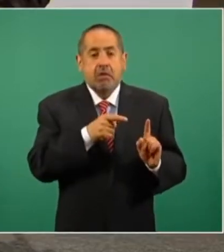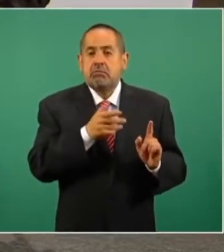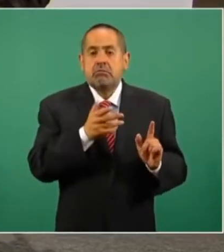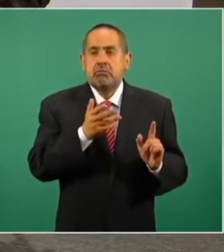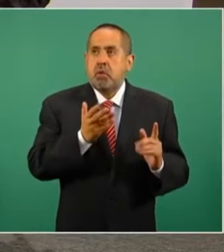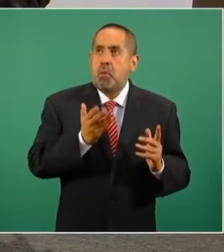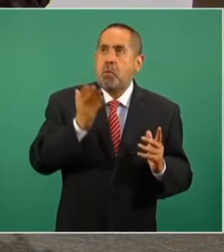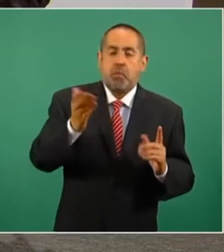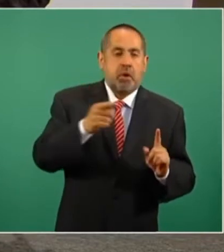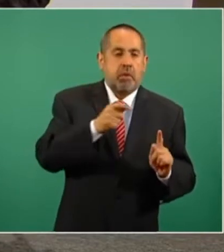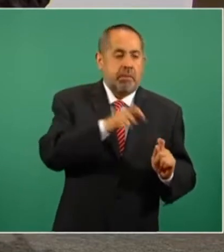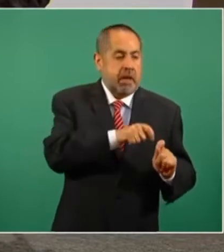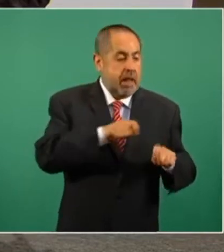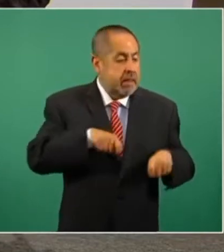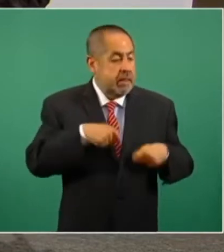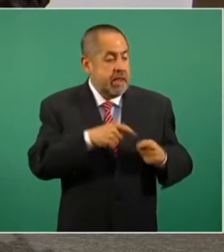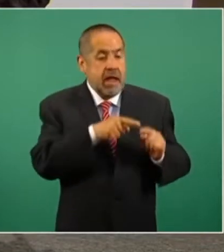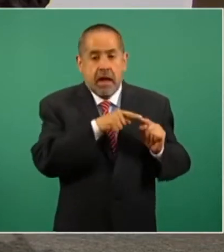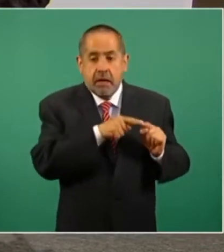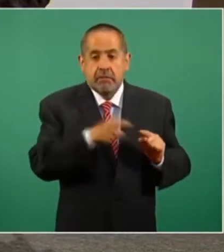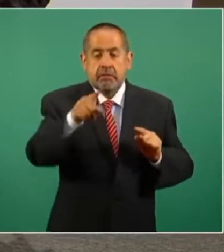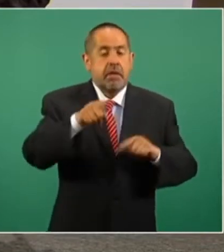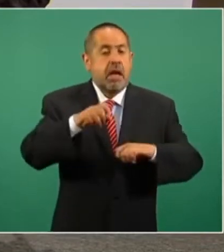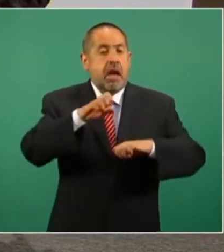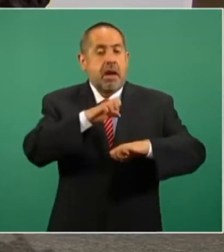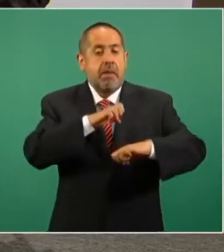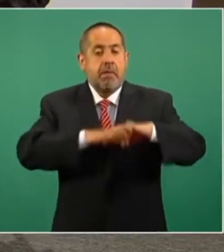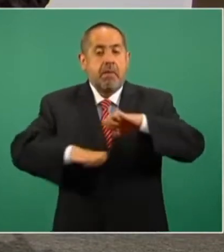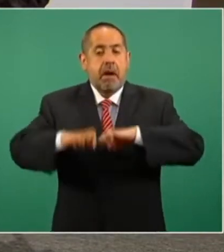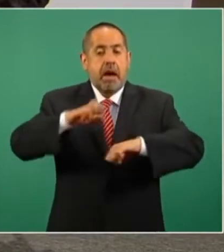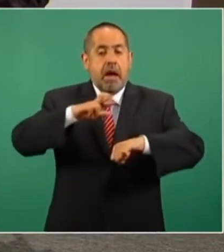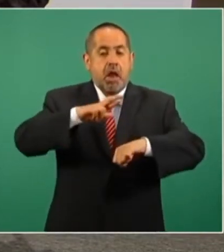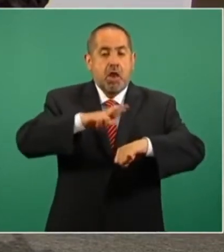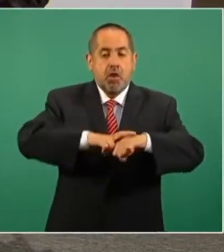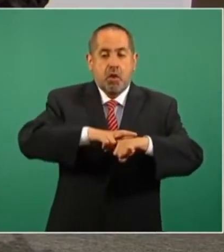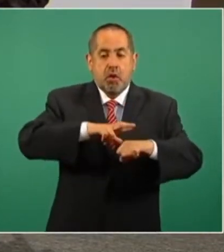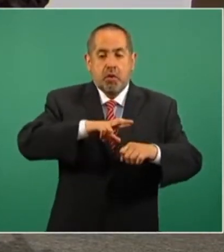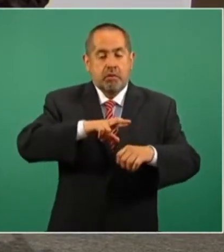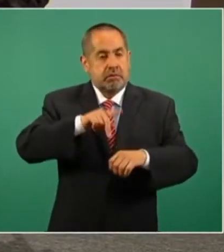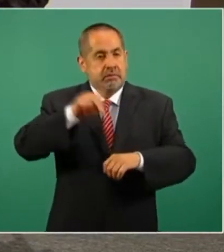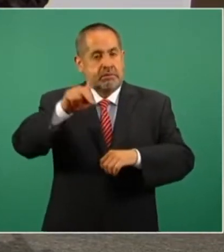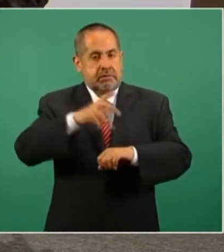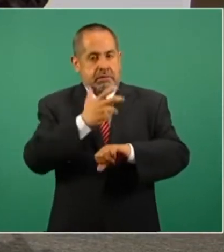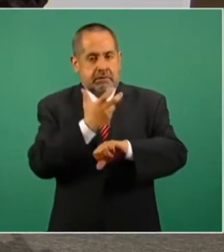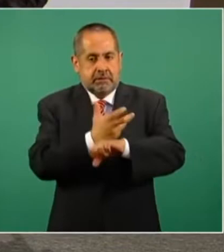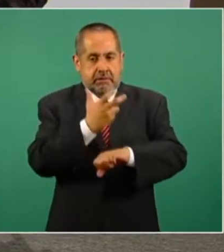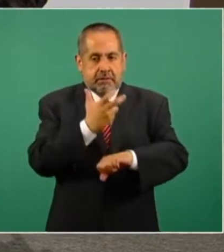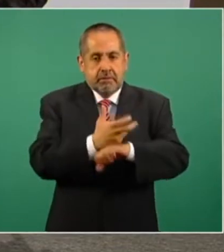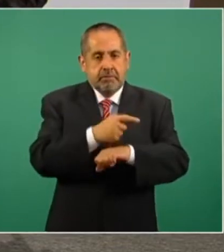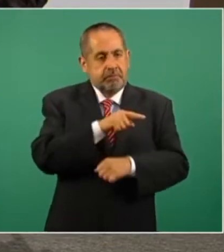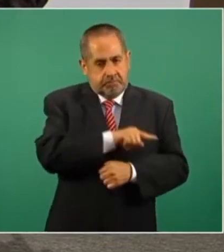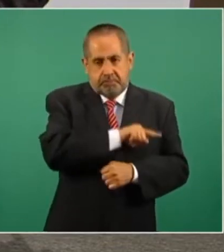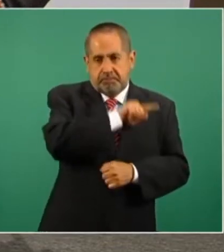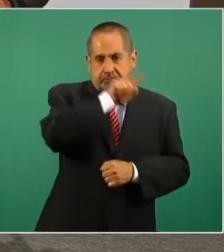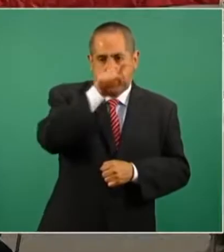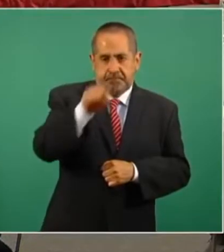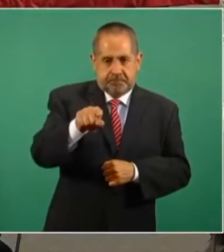embajador de nuestro país en Estados Unidos de América